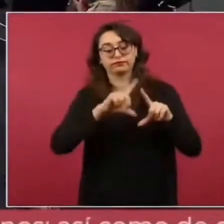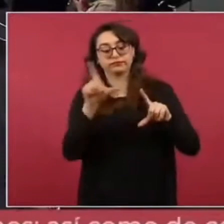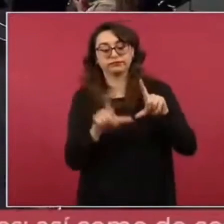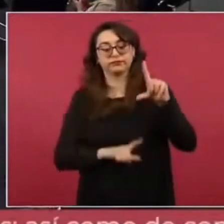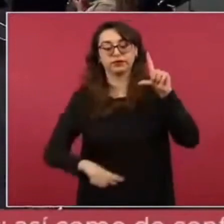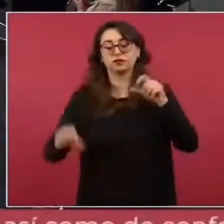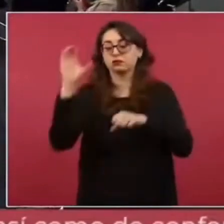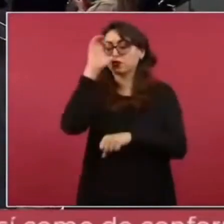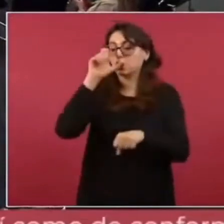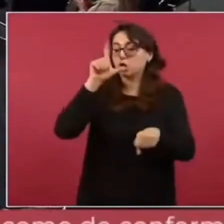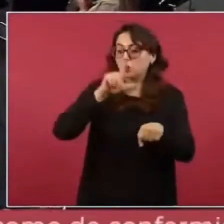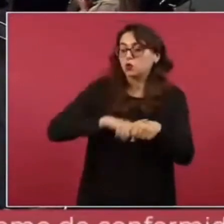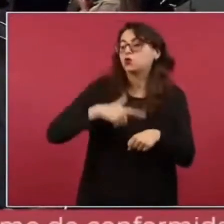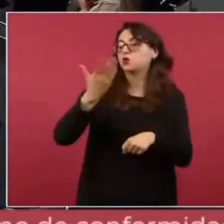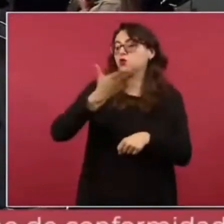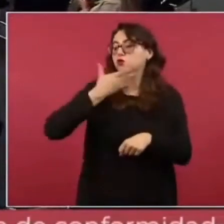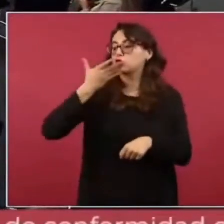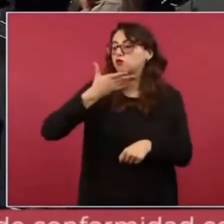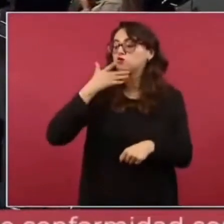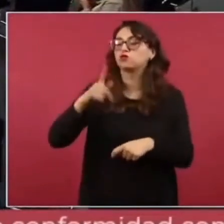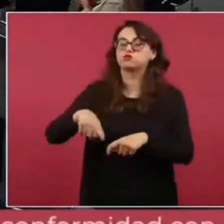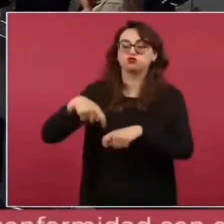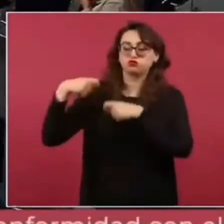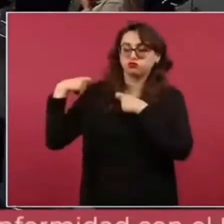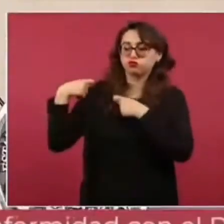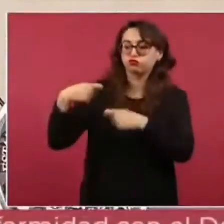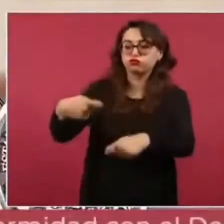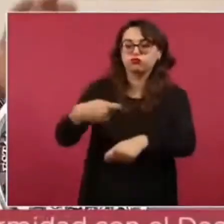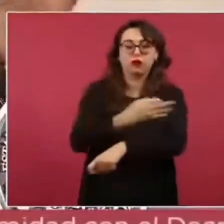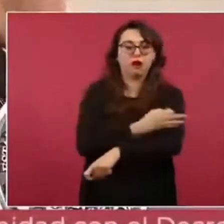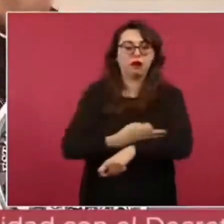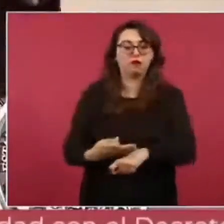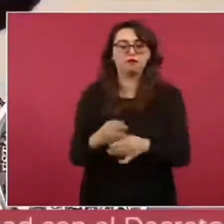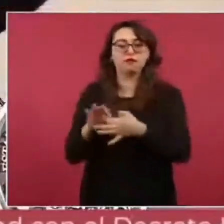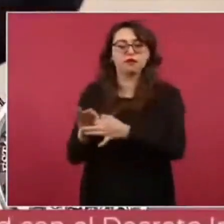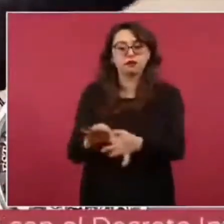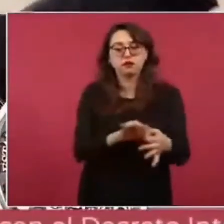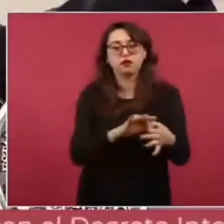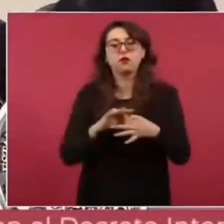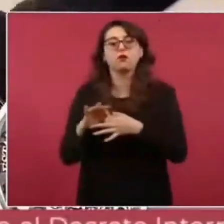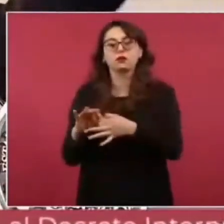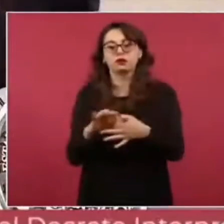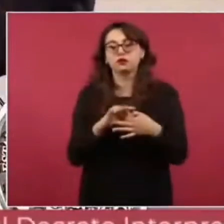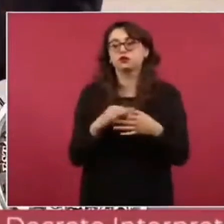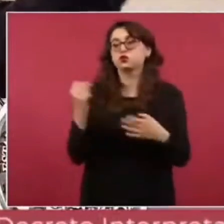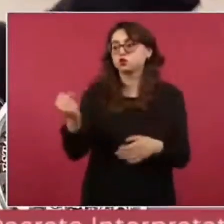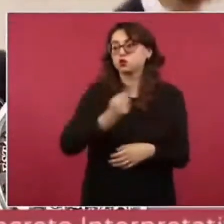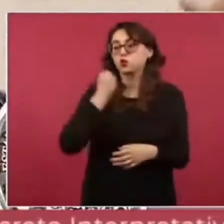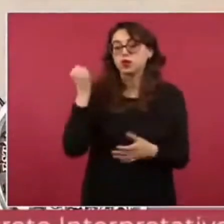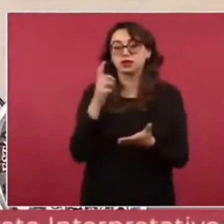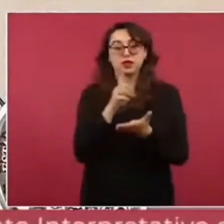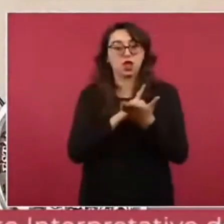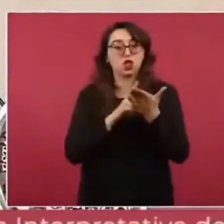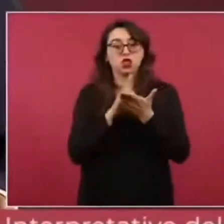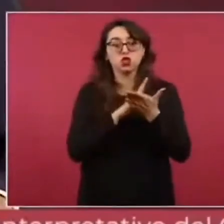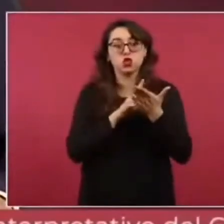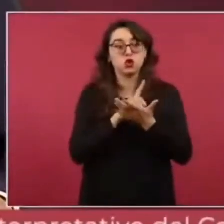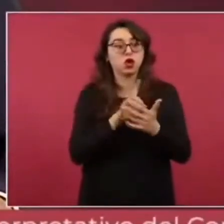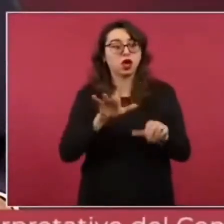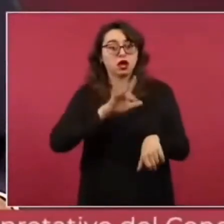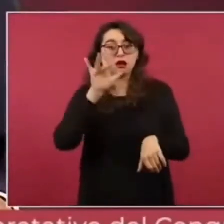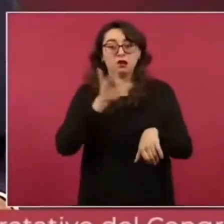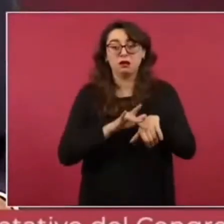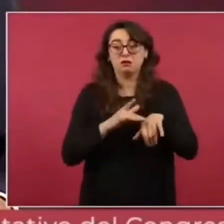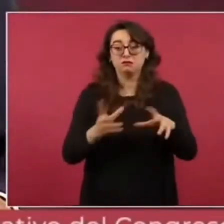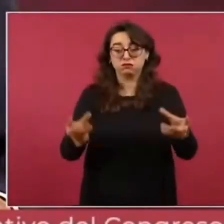fortaleza, la fraternidad, en nuestras familias, no es un problema extendido en el país.